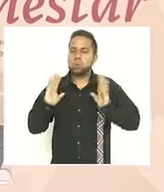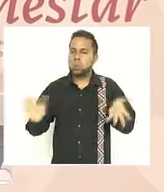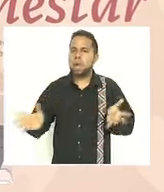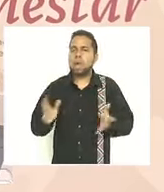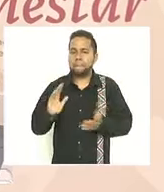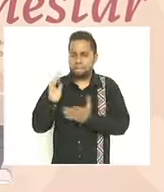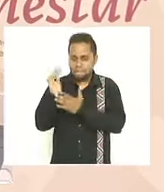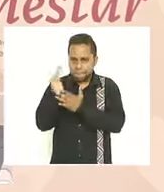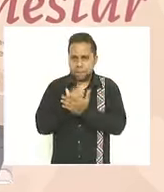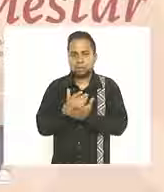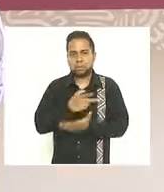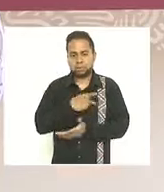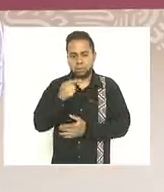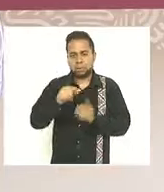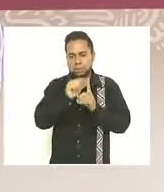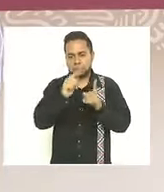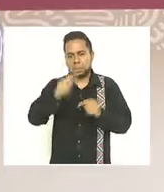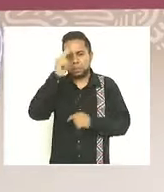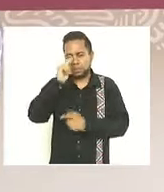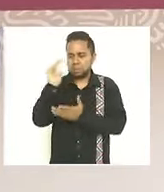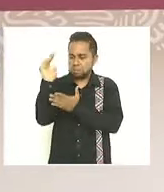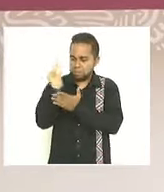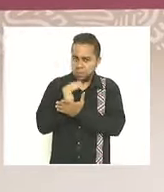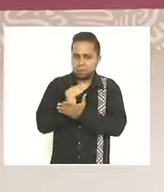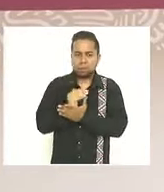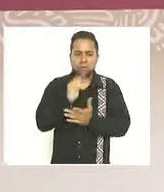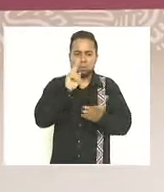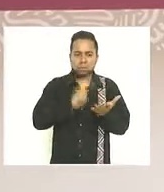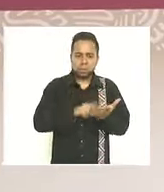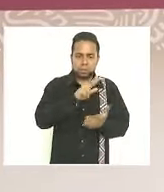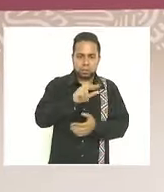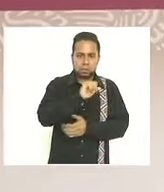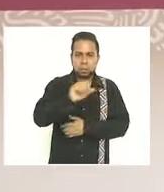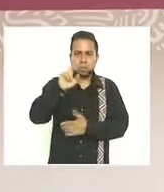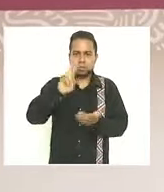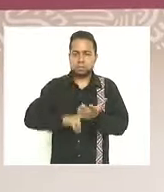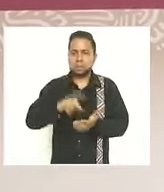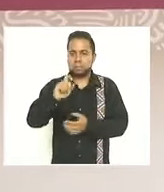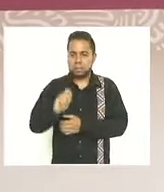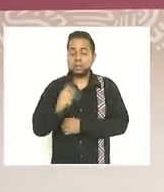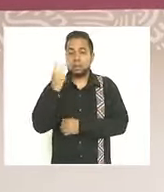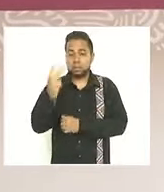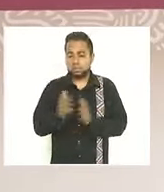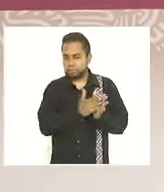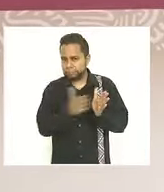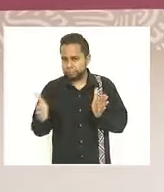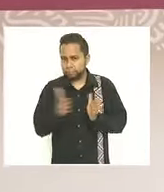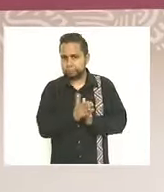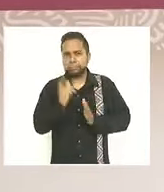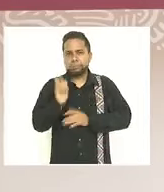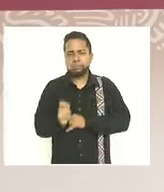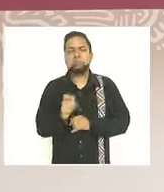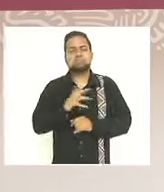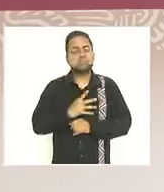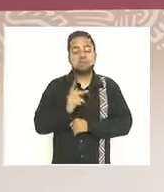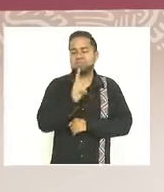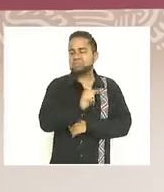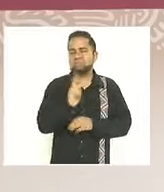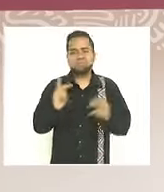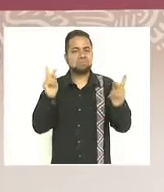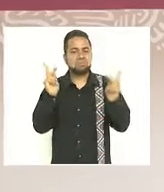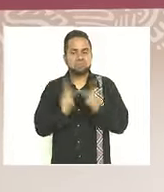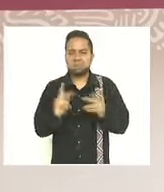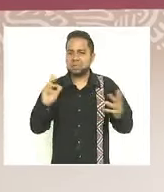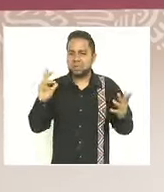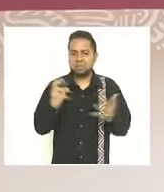de la pobreza en nuestro país entre 2018 y 2022 periodo que coincide con la